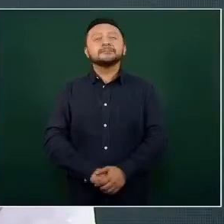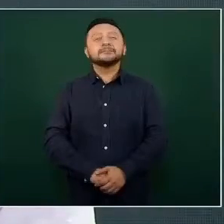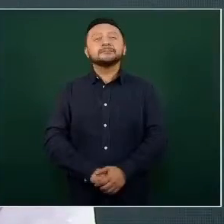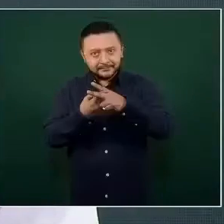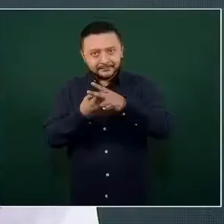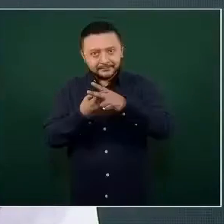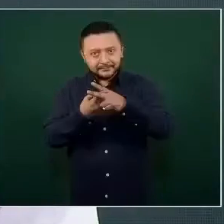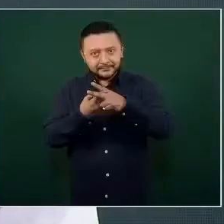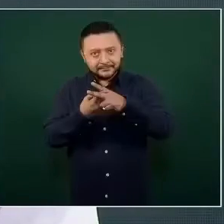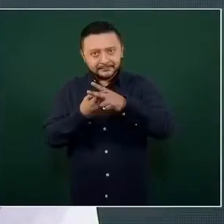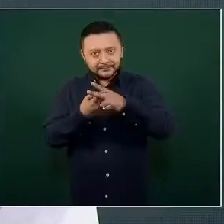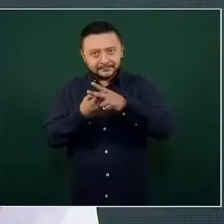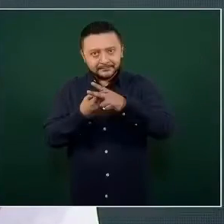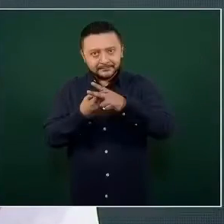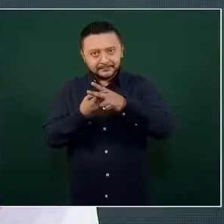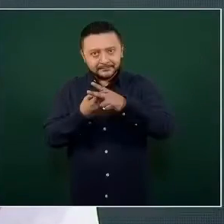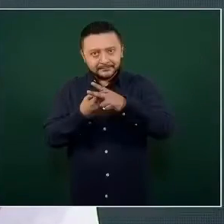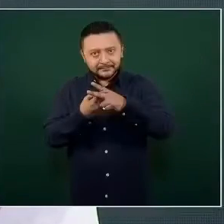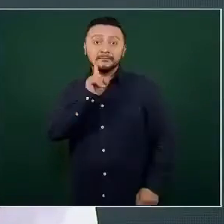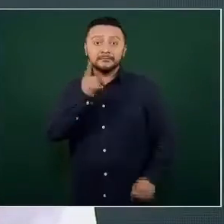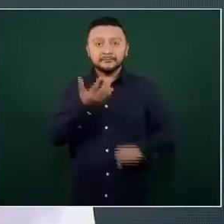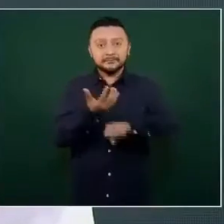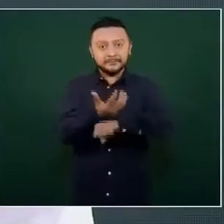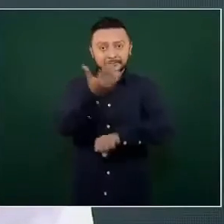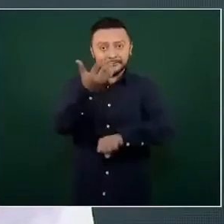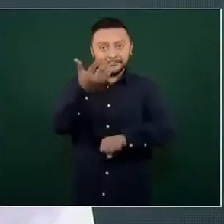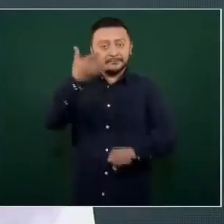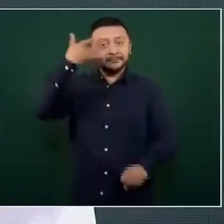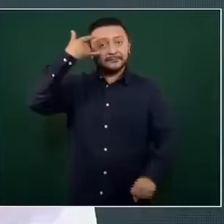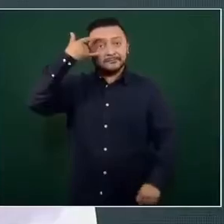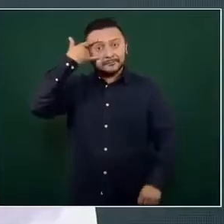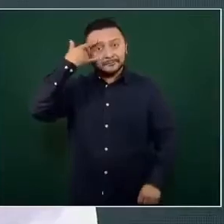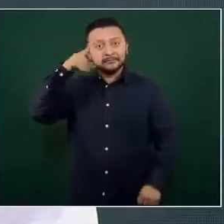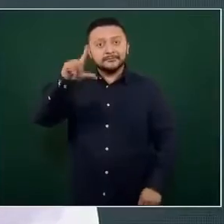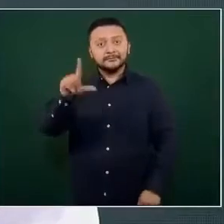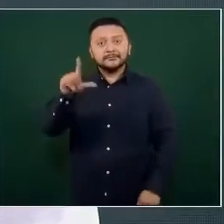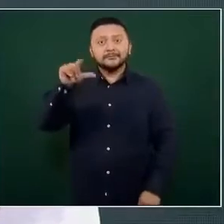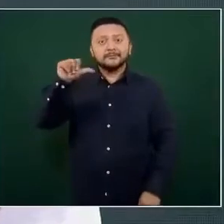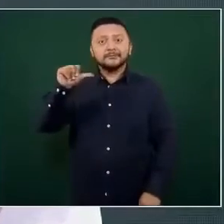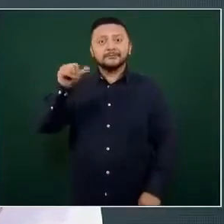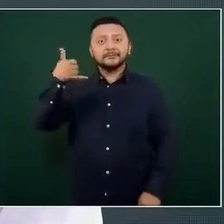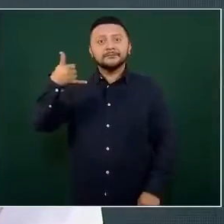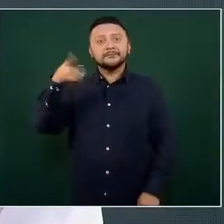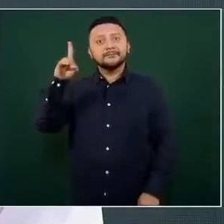gobernadora de Campeche, Laida Sanzores, nuestra